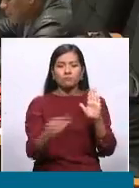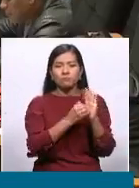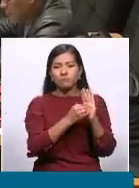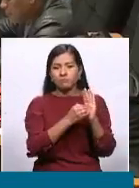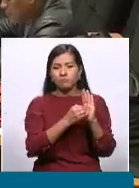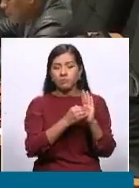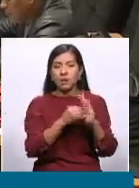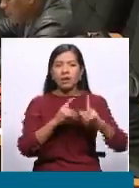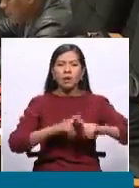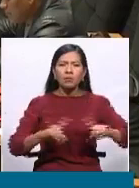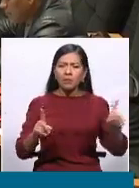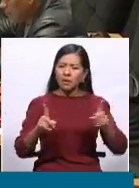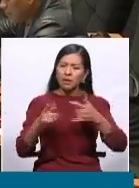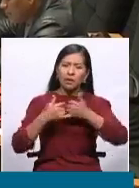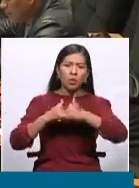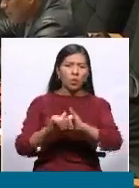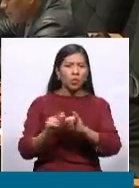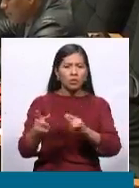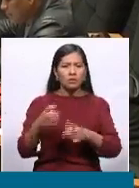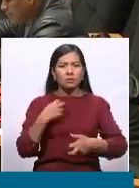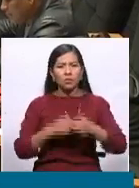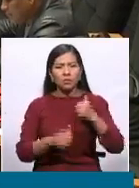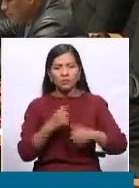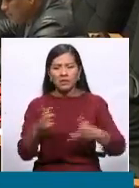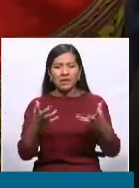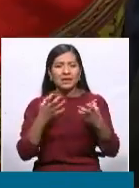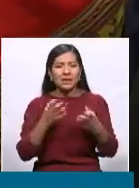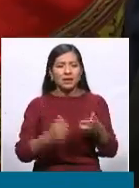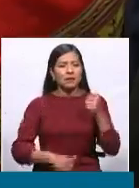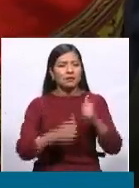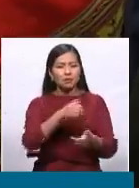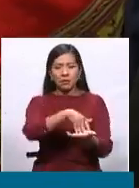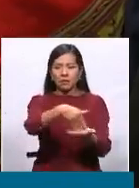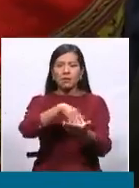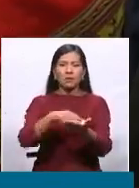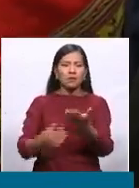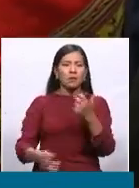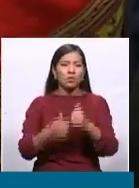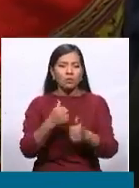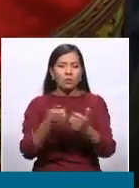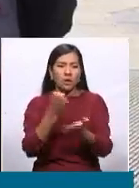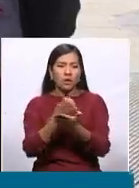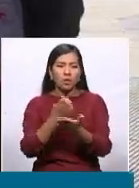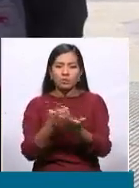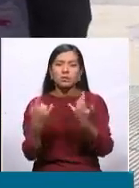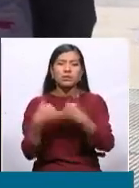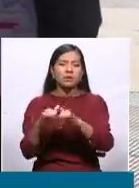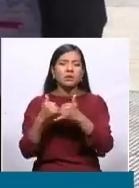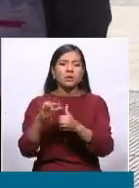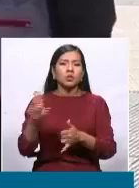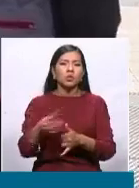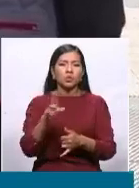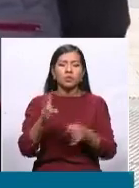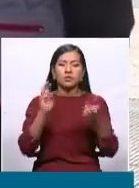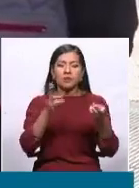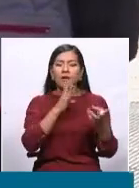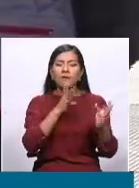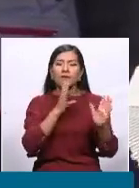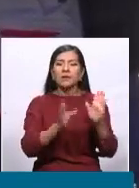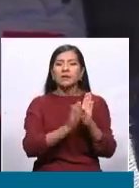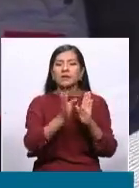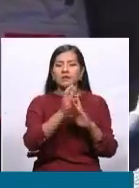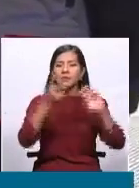continúan los atisbos de querer desestabilizar, queriendo utilizar de forma continua el tema del censo como un